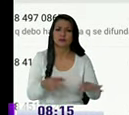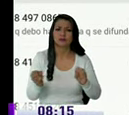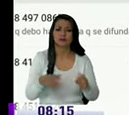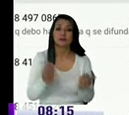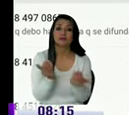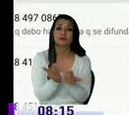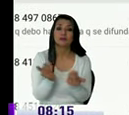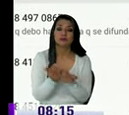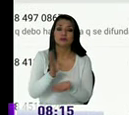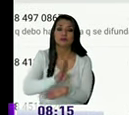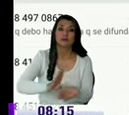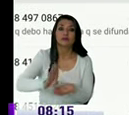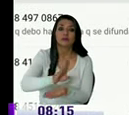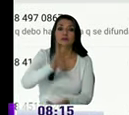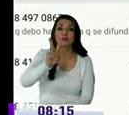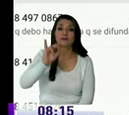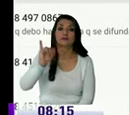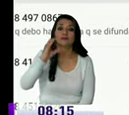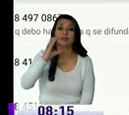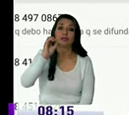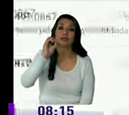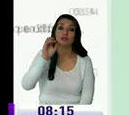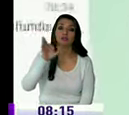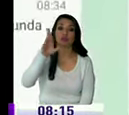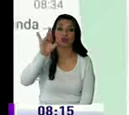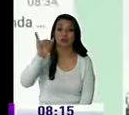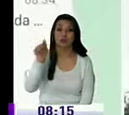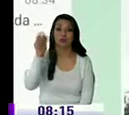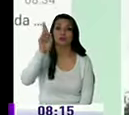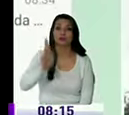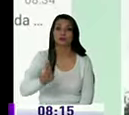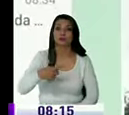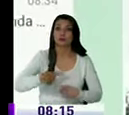barrio La Victoria al sur de Quito calle OE4C